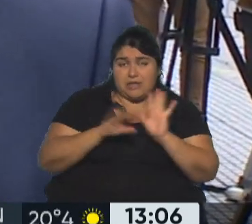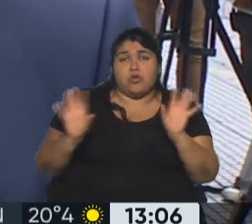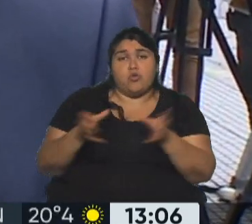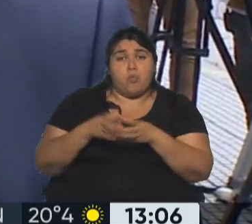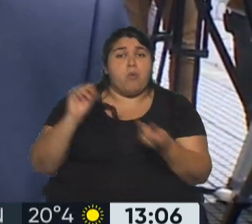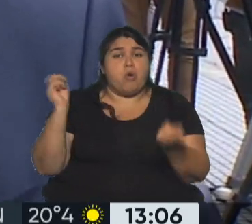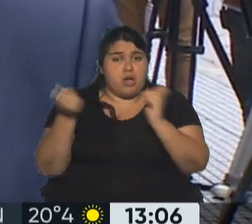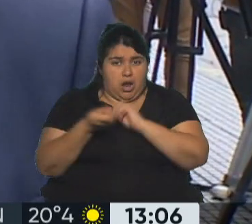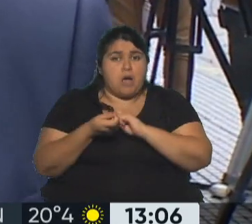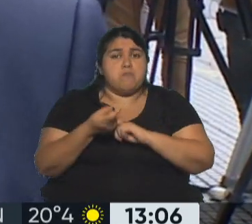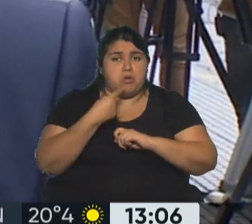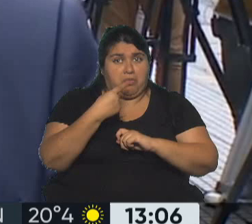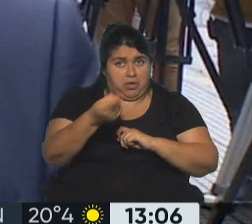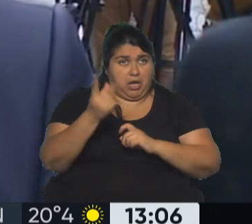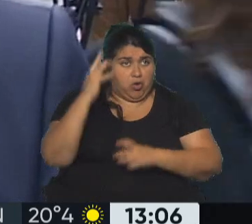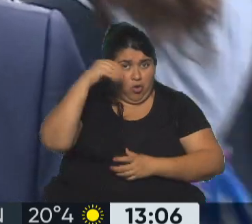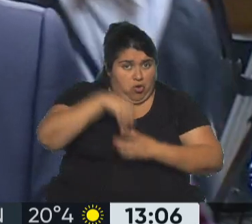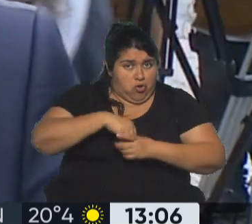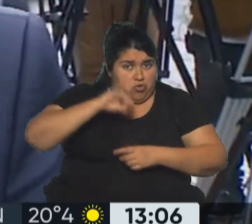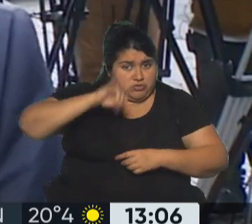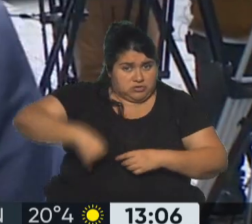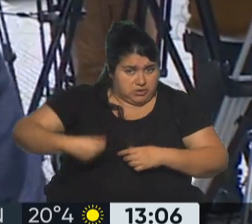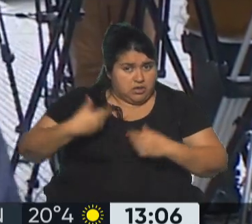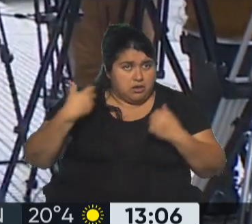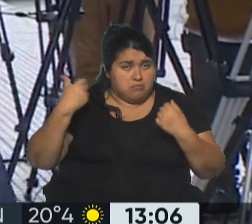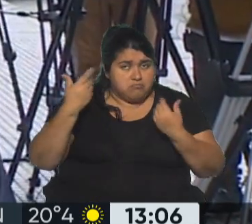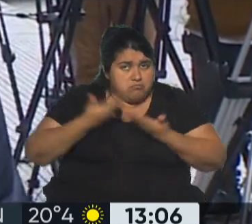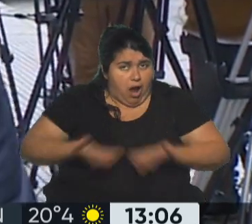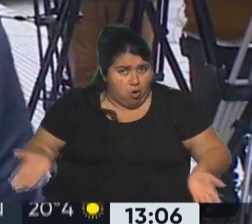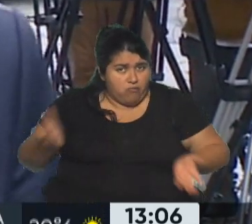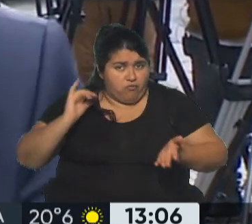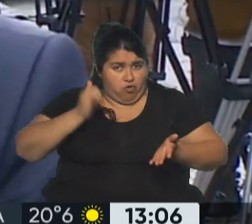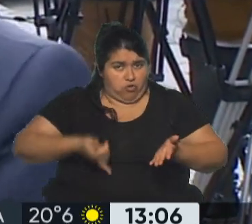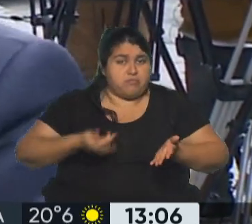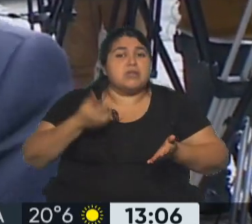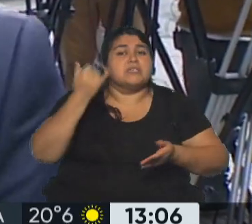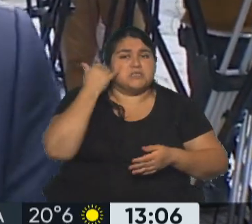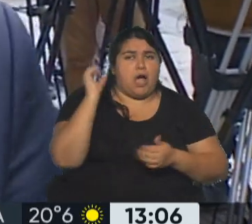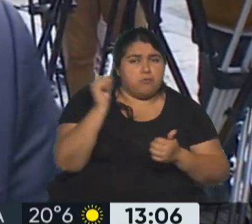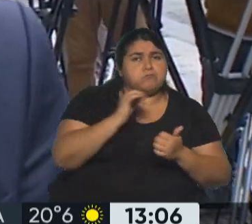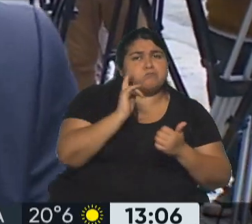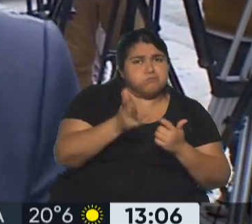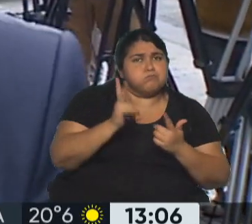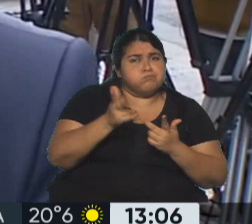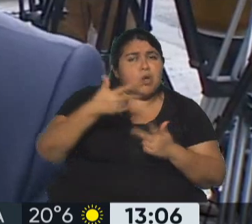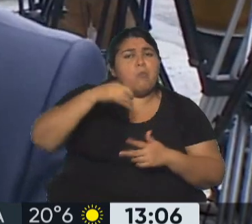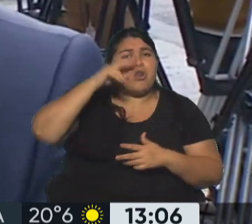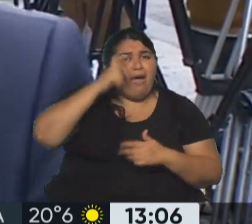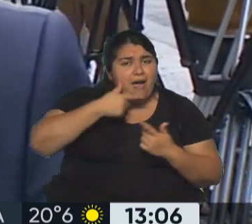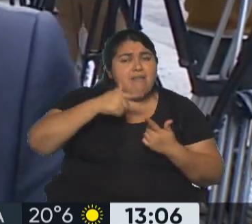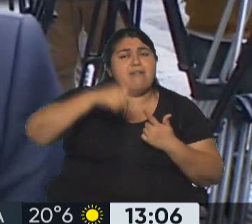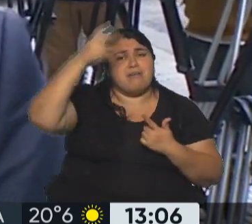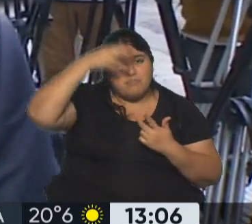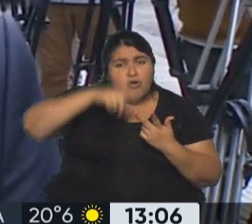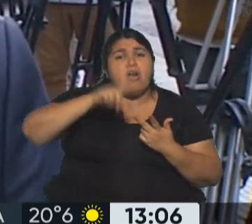por el Cambio dijeron que juegan en esta cancha que es la coalición de Juntos por el Cambio, así lo manifestó Gerardo Morales, Patricia Bullrich, Horacio Rodríguez